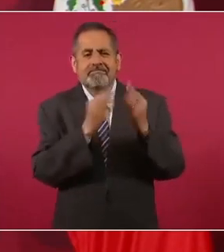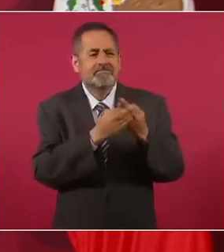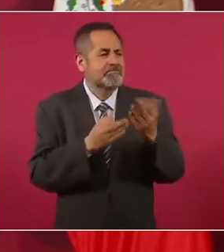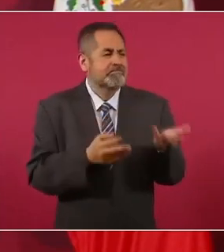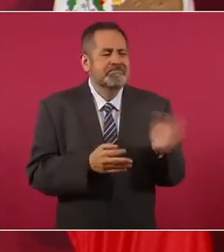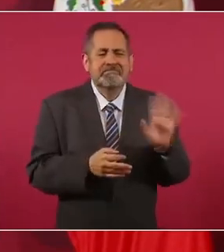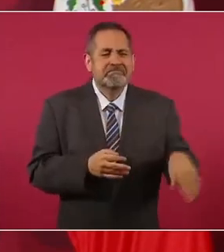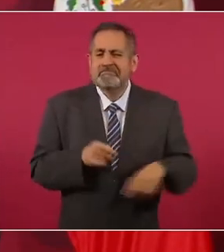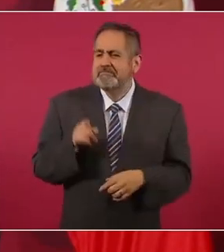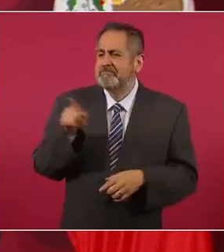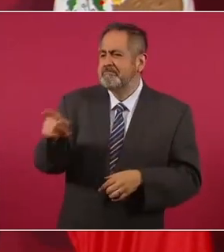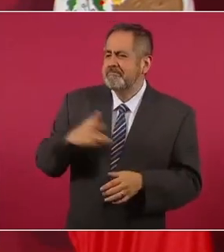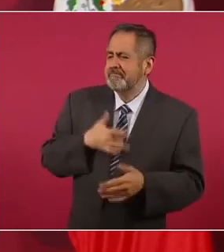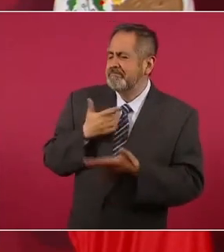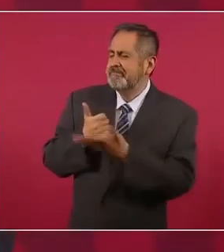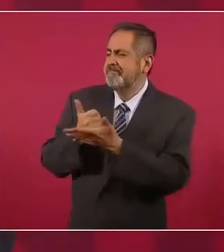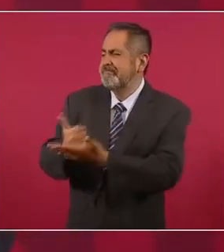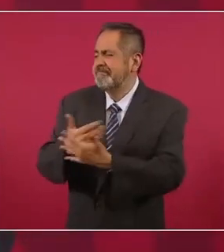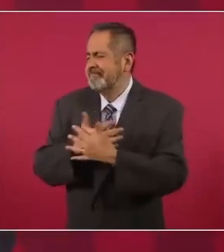nada,